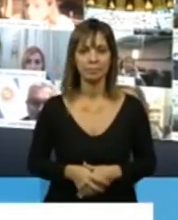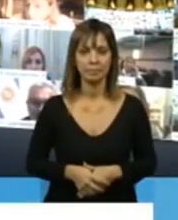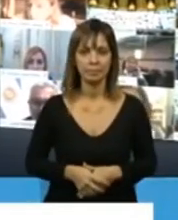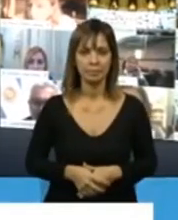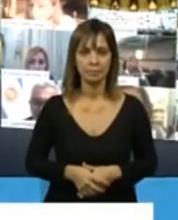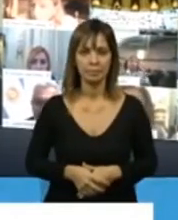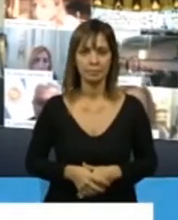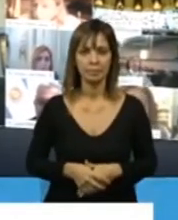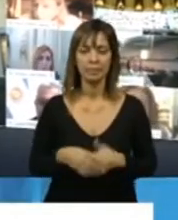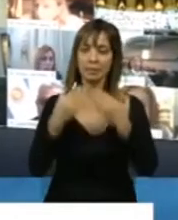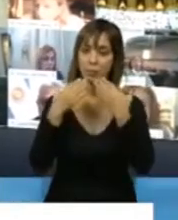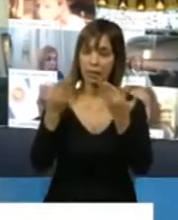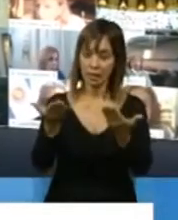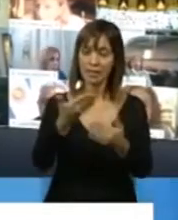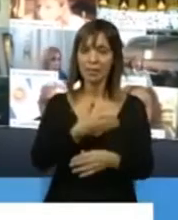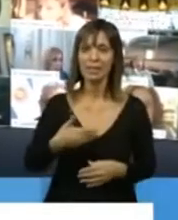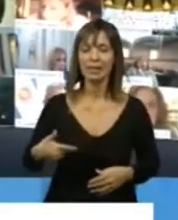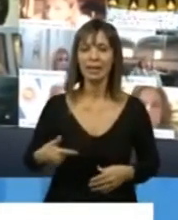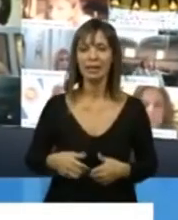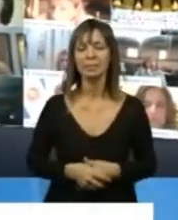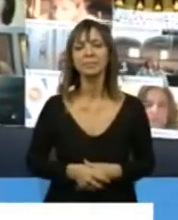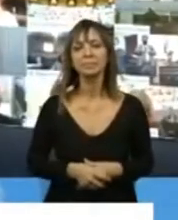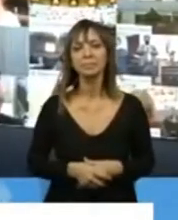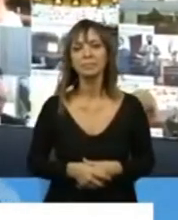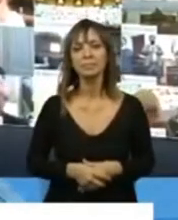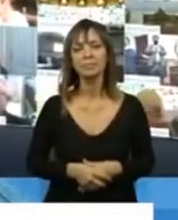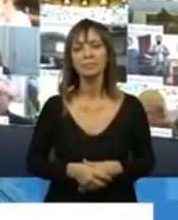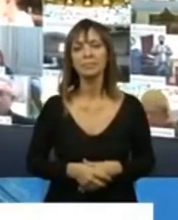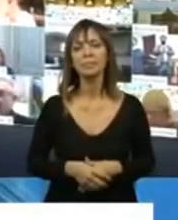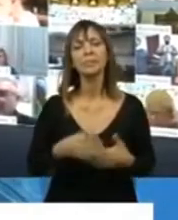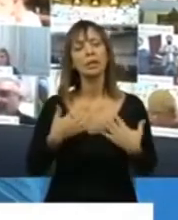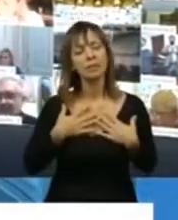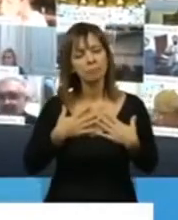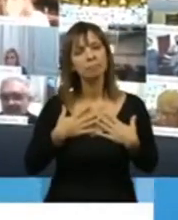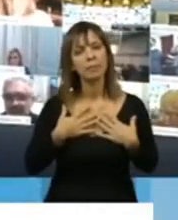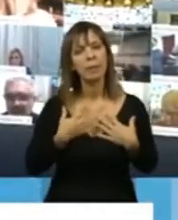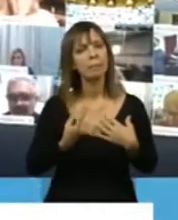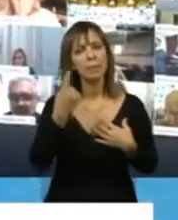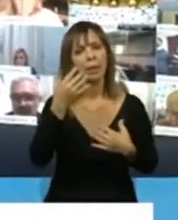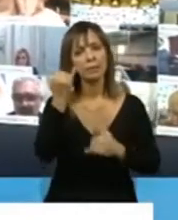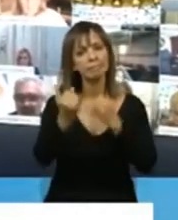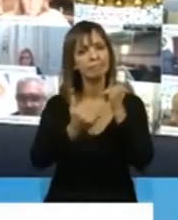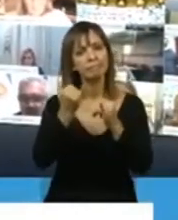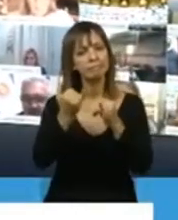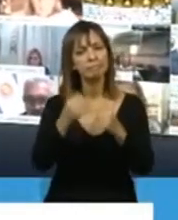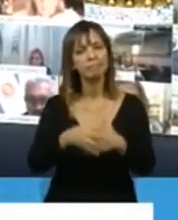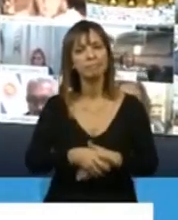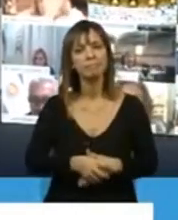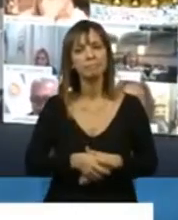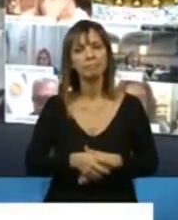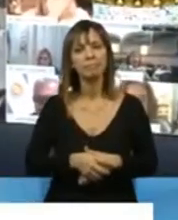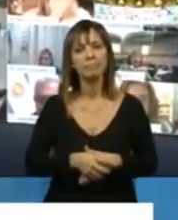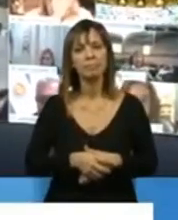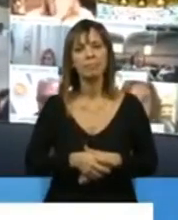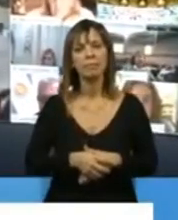Gracias, presidente. Se dan mis primeras palabras para solidarizarme con